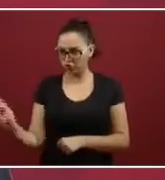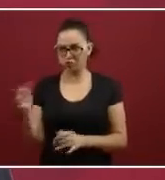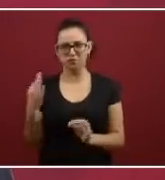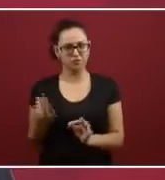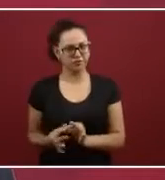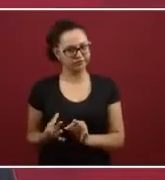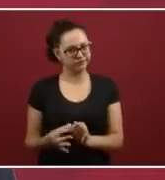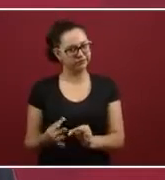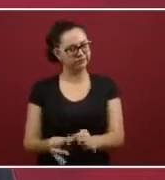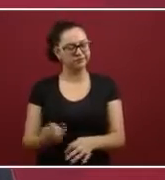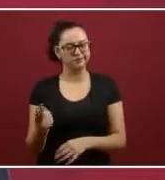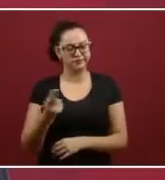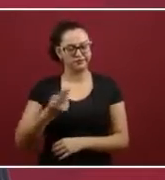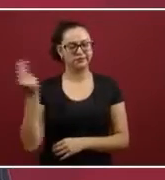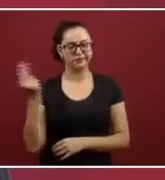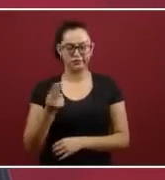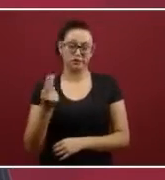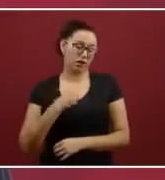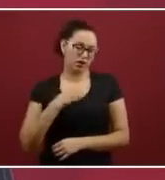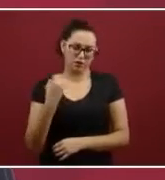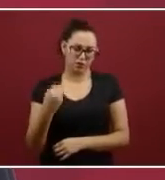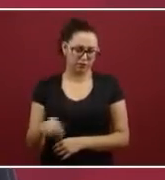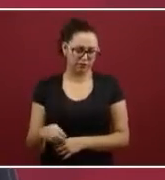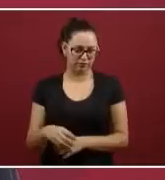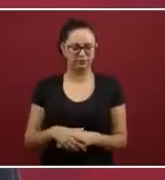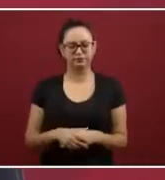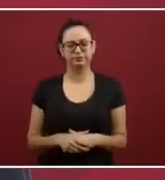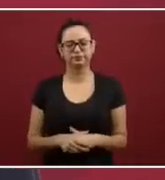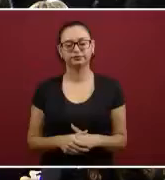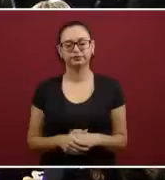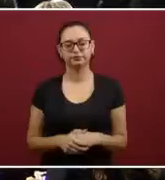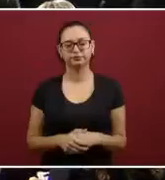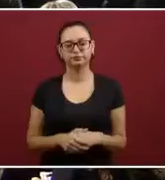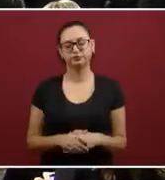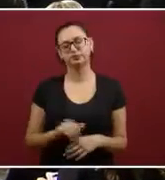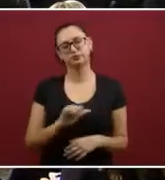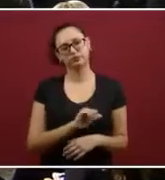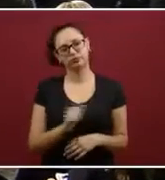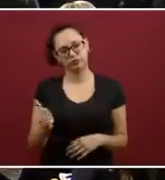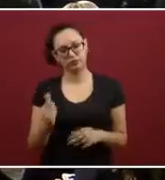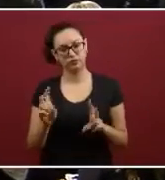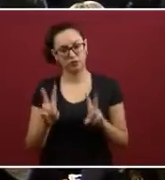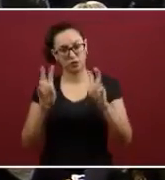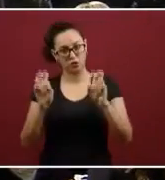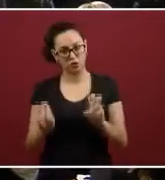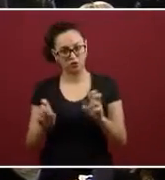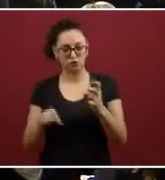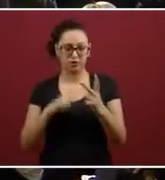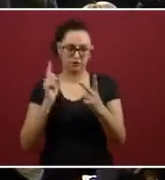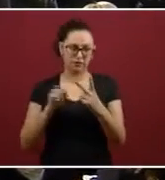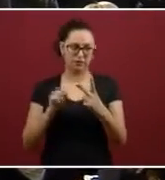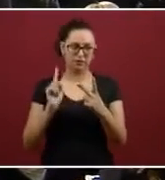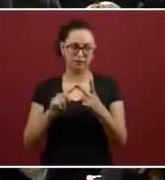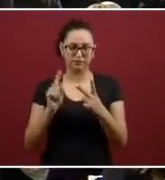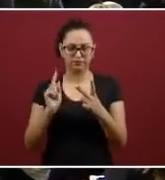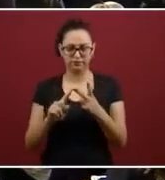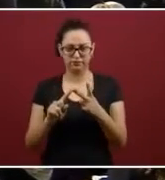con esta obligación. Por otro lado, decirles que